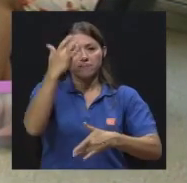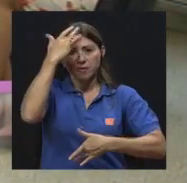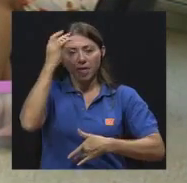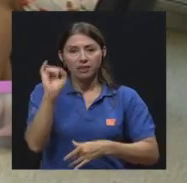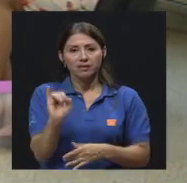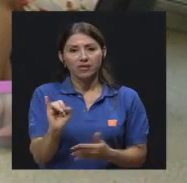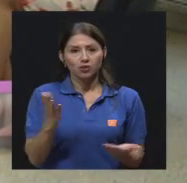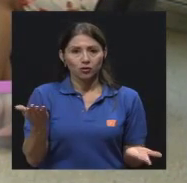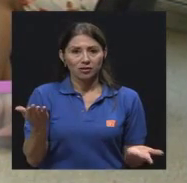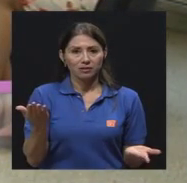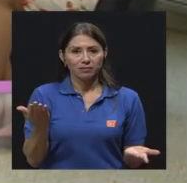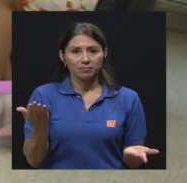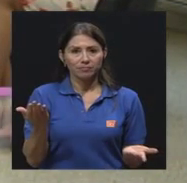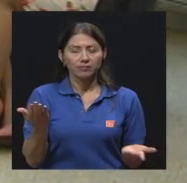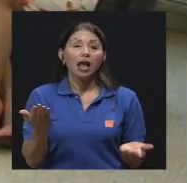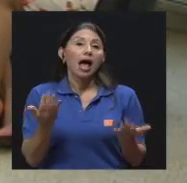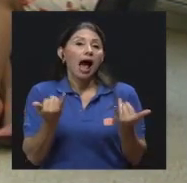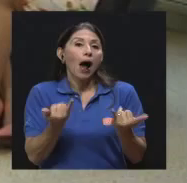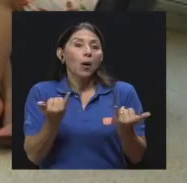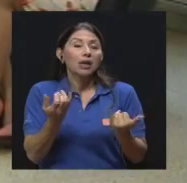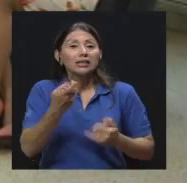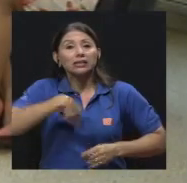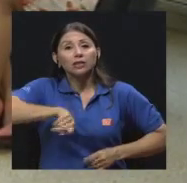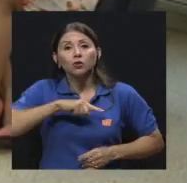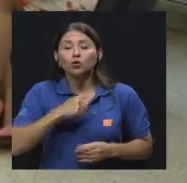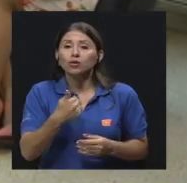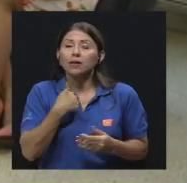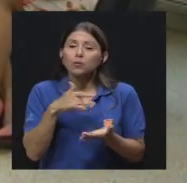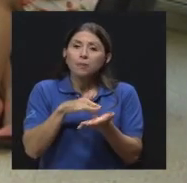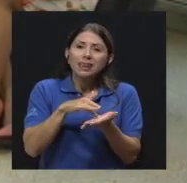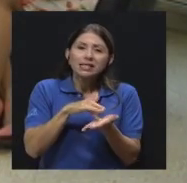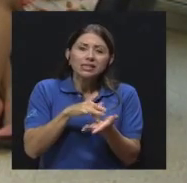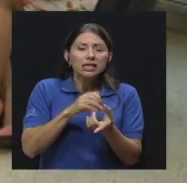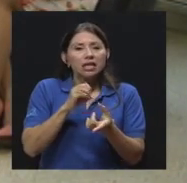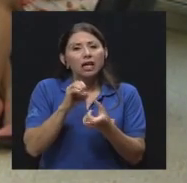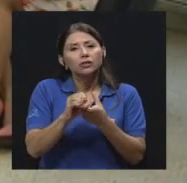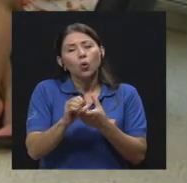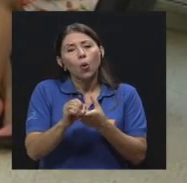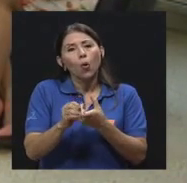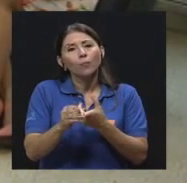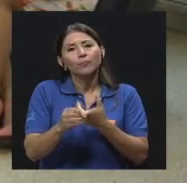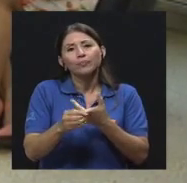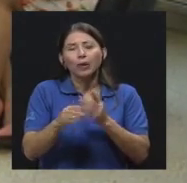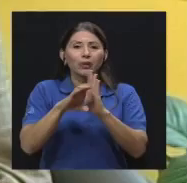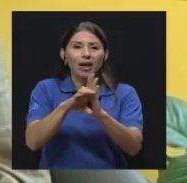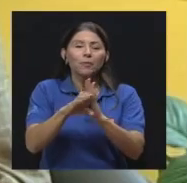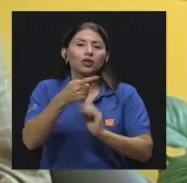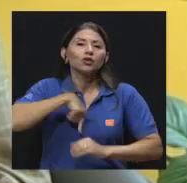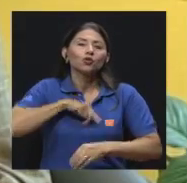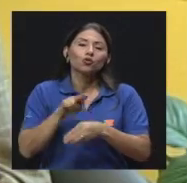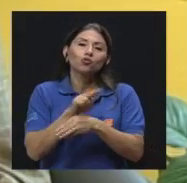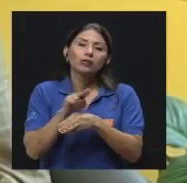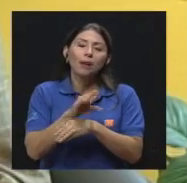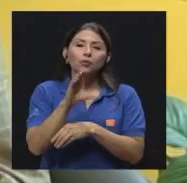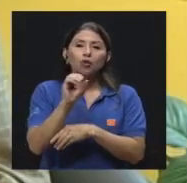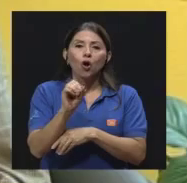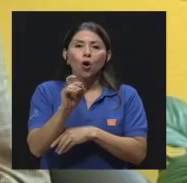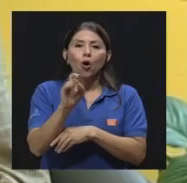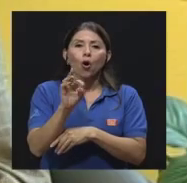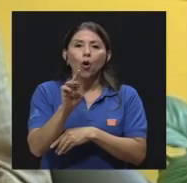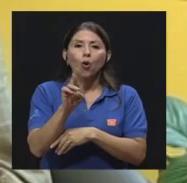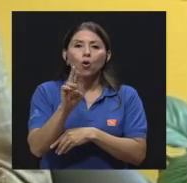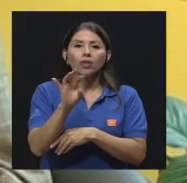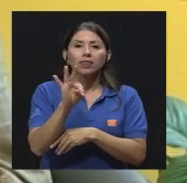infecciosas. Ahora, si tenemos medicinas o factores predisponentes, ¿verdad?, tomamos cortisonas, esteroides,